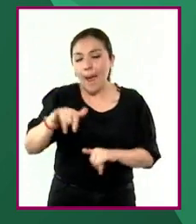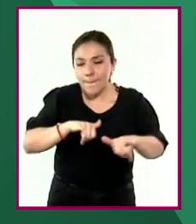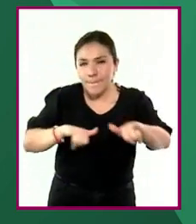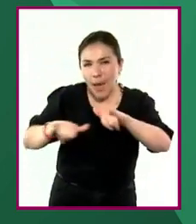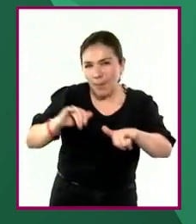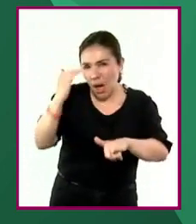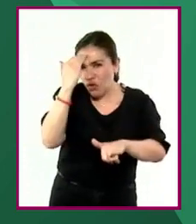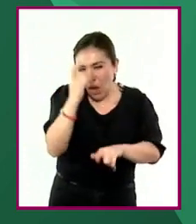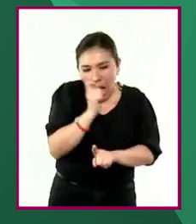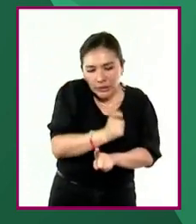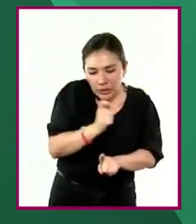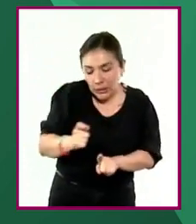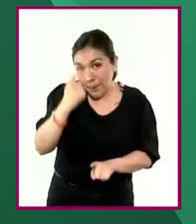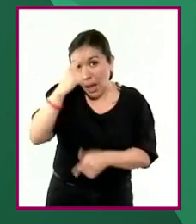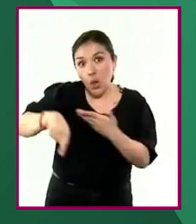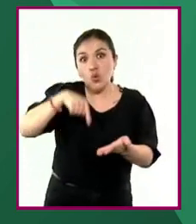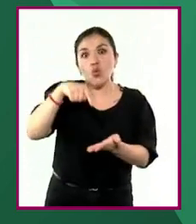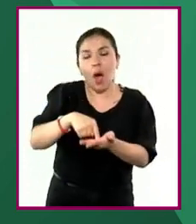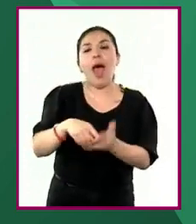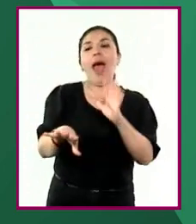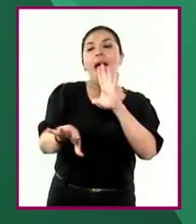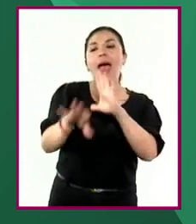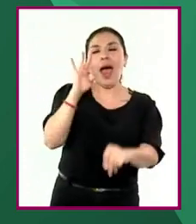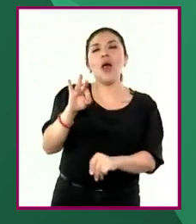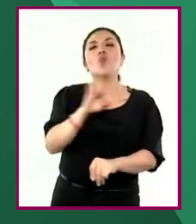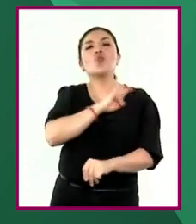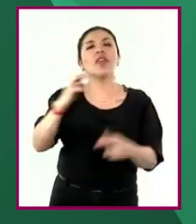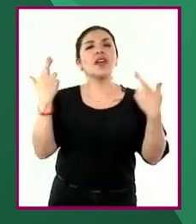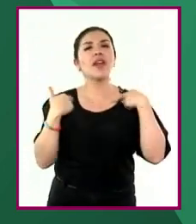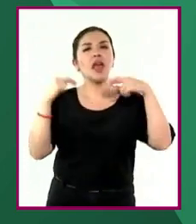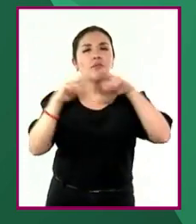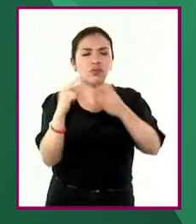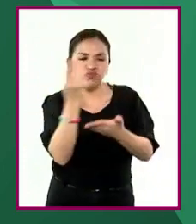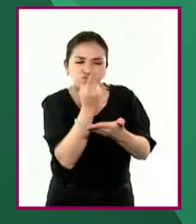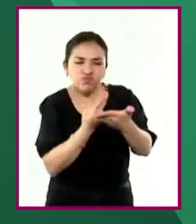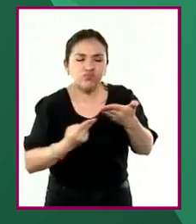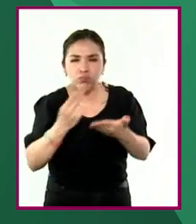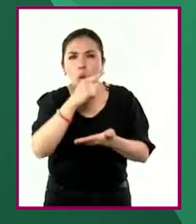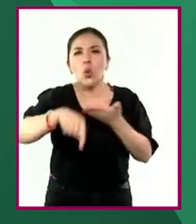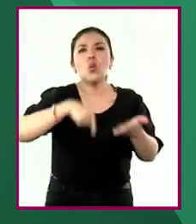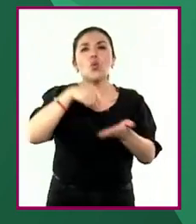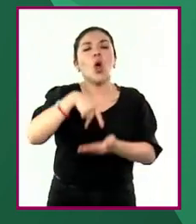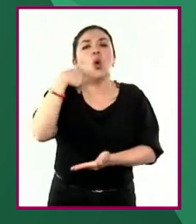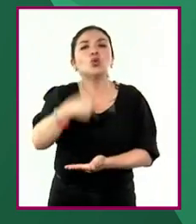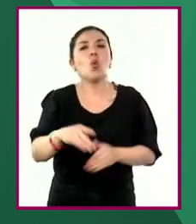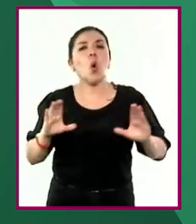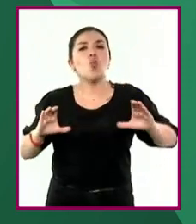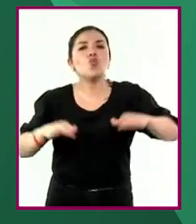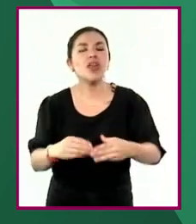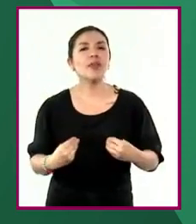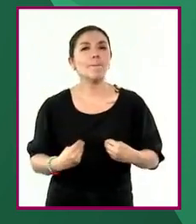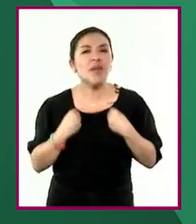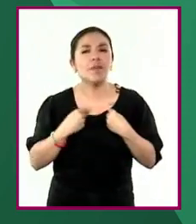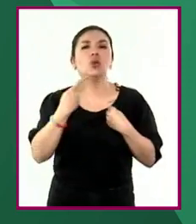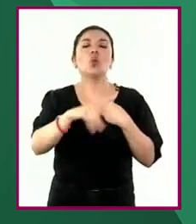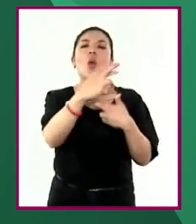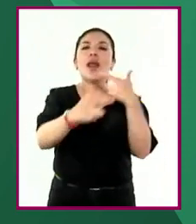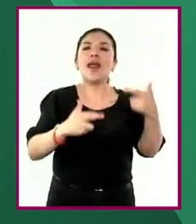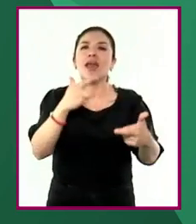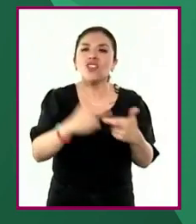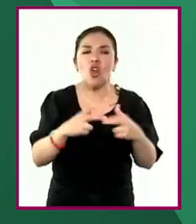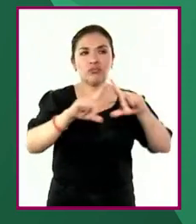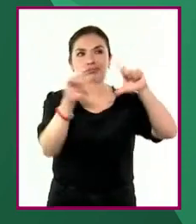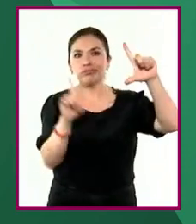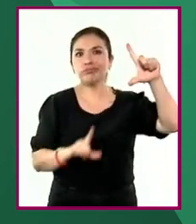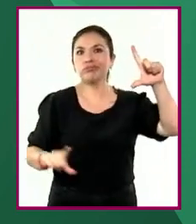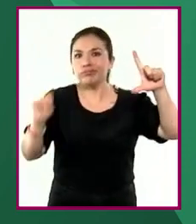cartográficas para ubicar, representar e interpretar el espacio de la comunidad, la región,